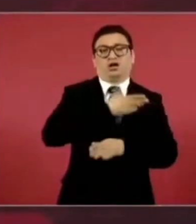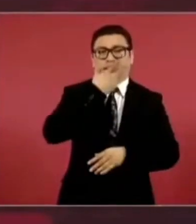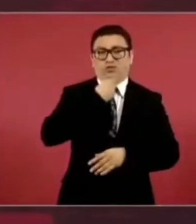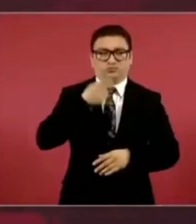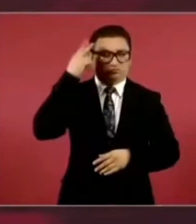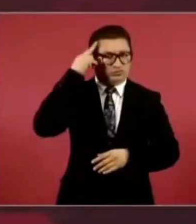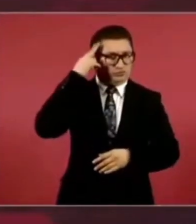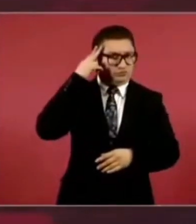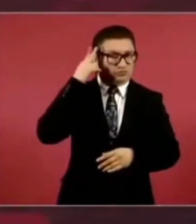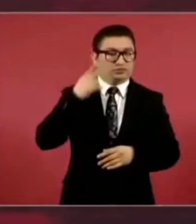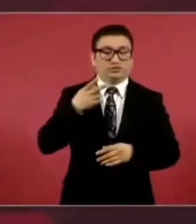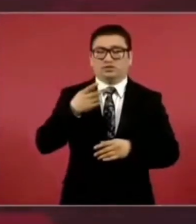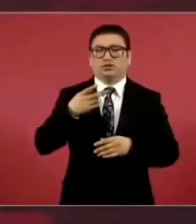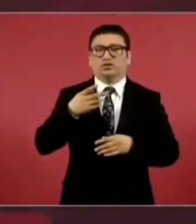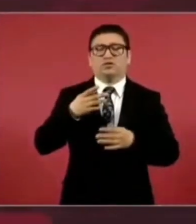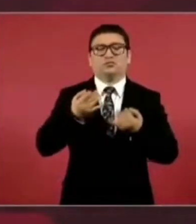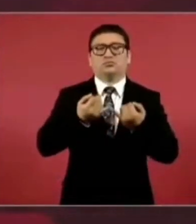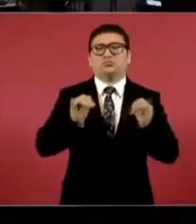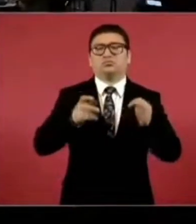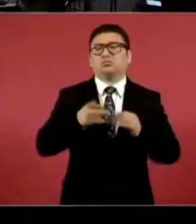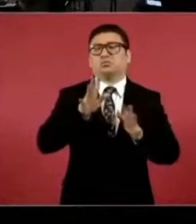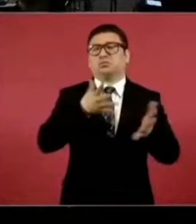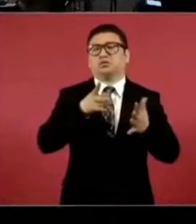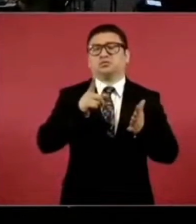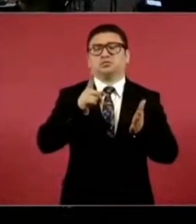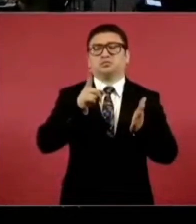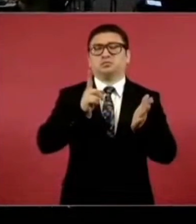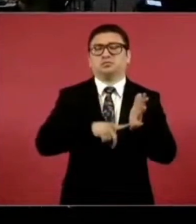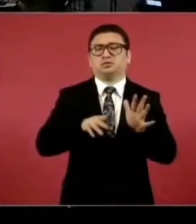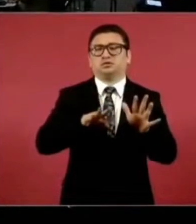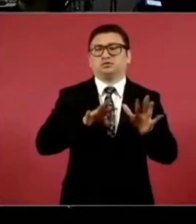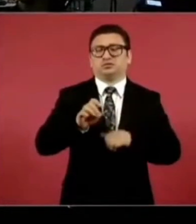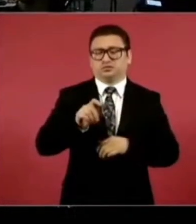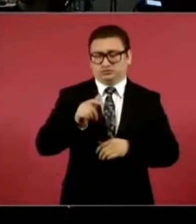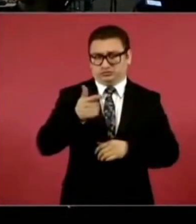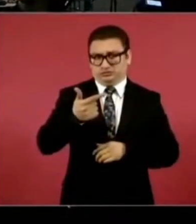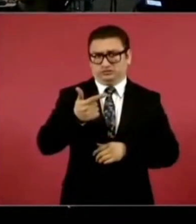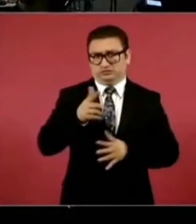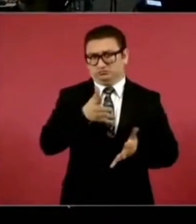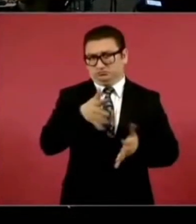inauguró como en 1907 y